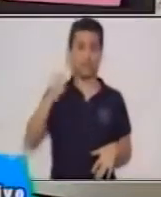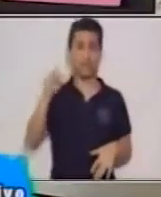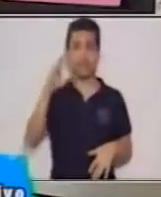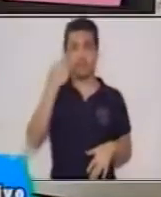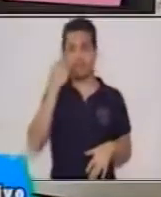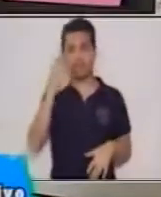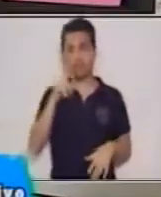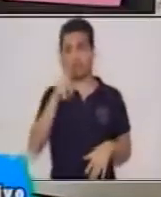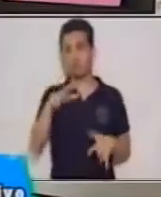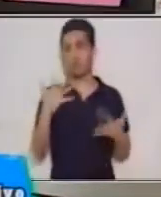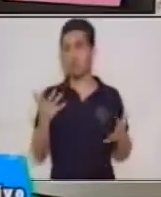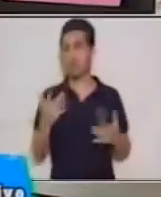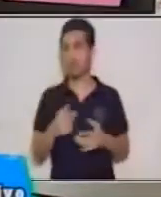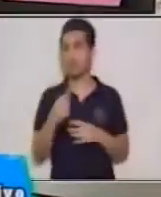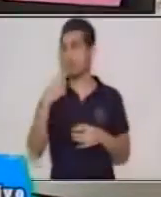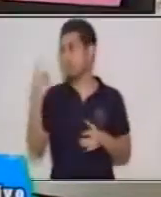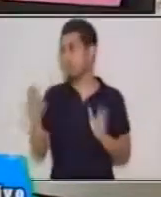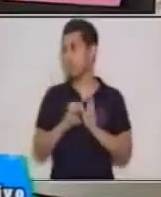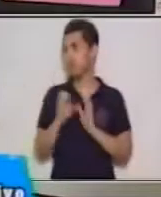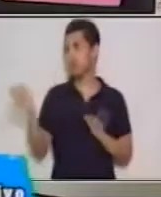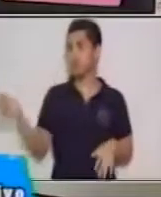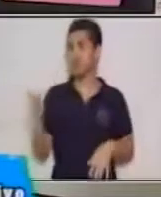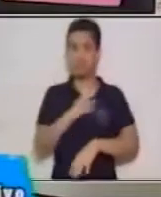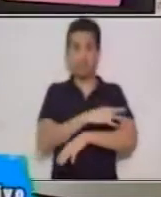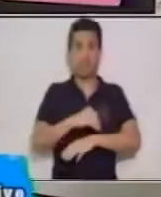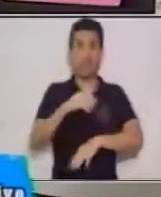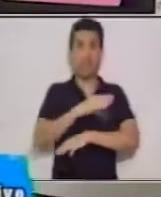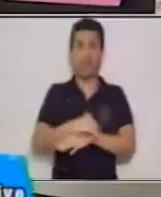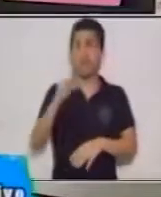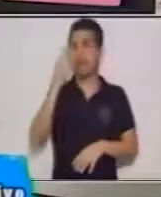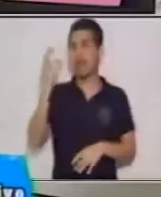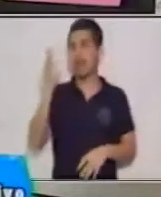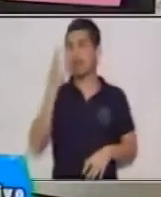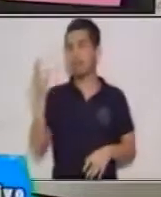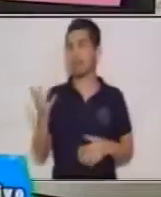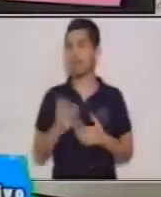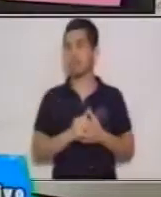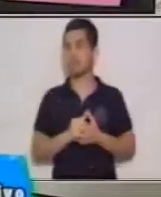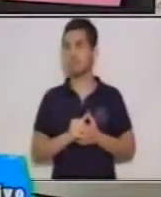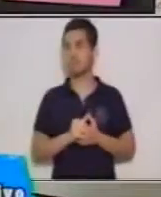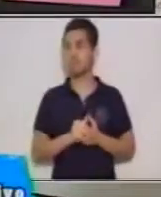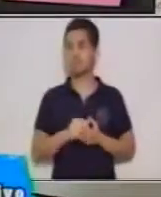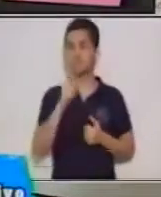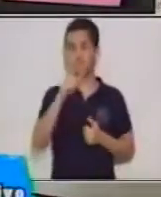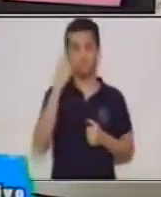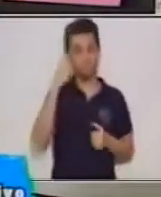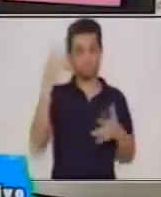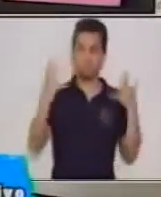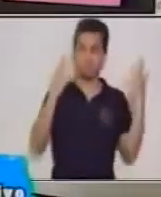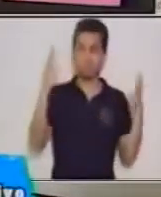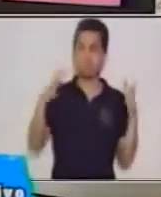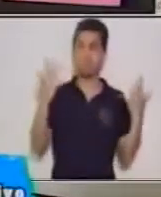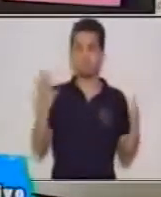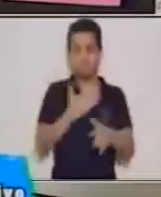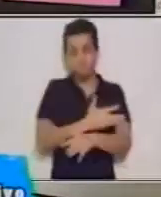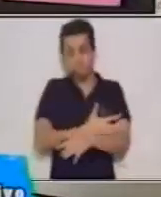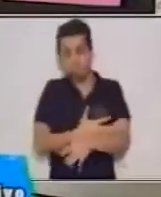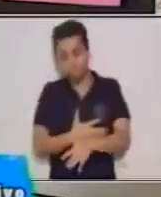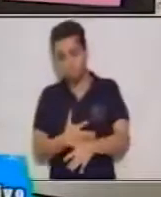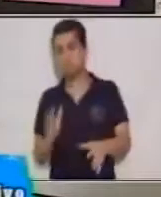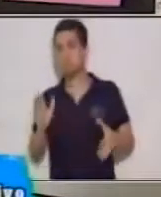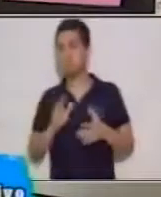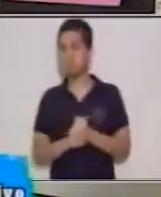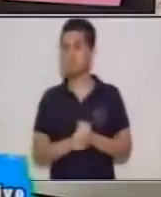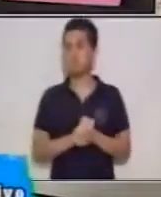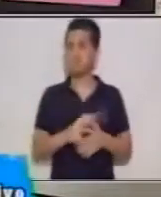en este caso sería el gato usted lo puede crear de acuerdo a su imaginación esta narración en el lenguaje